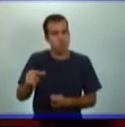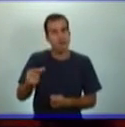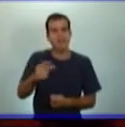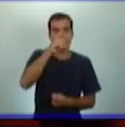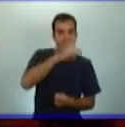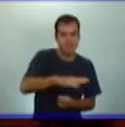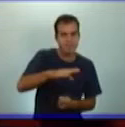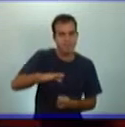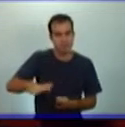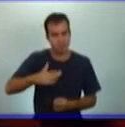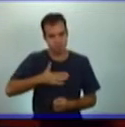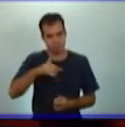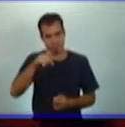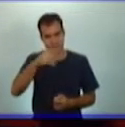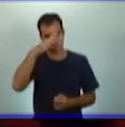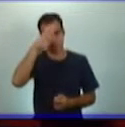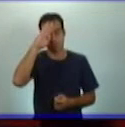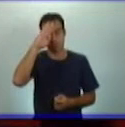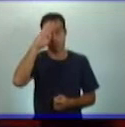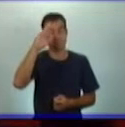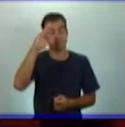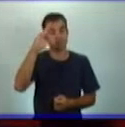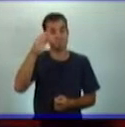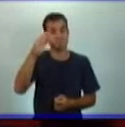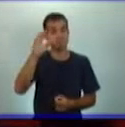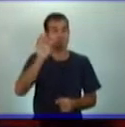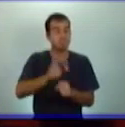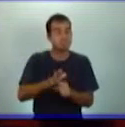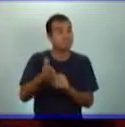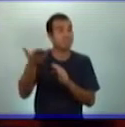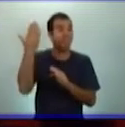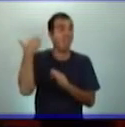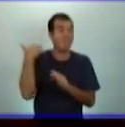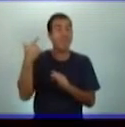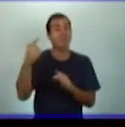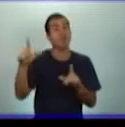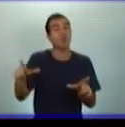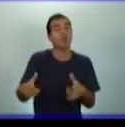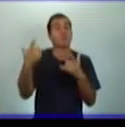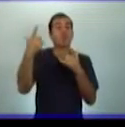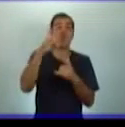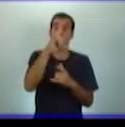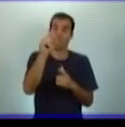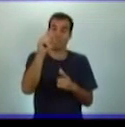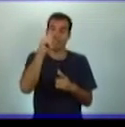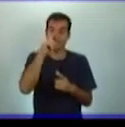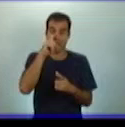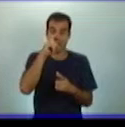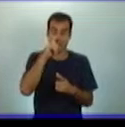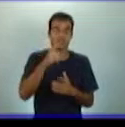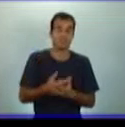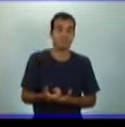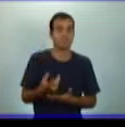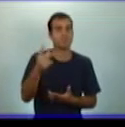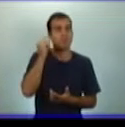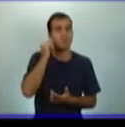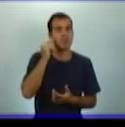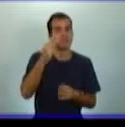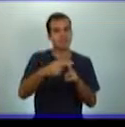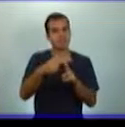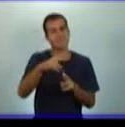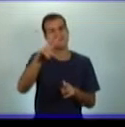Alguien que en el día de ayer hubiese cumplido 90 años, Vilma Espín